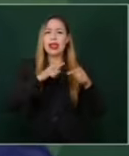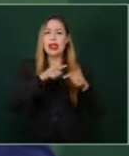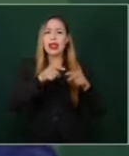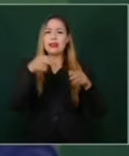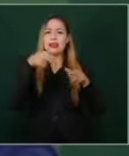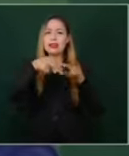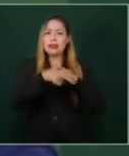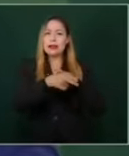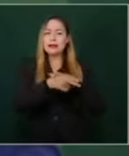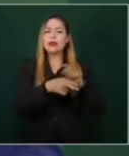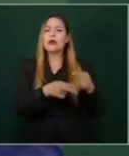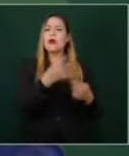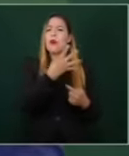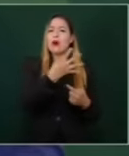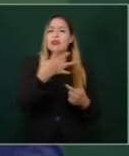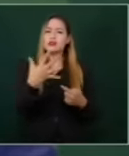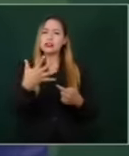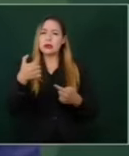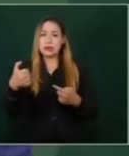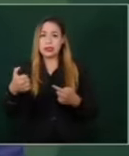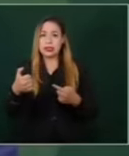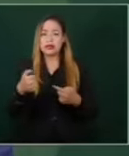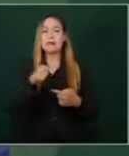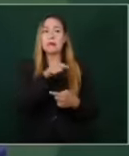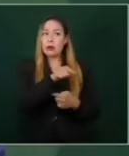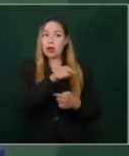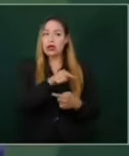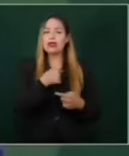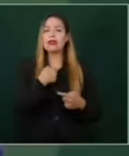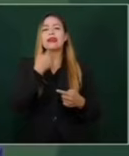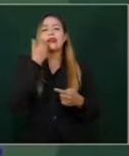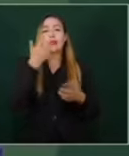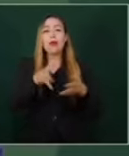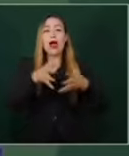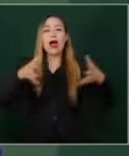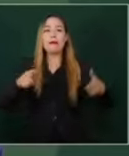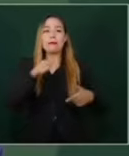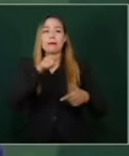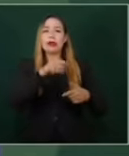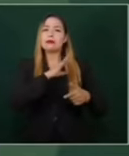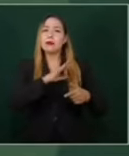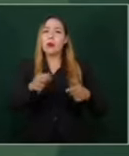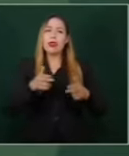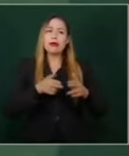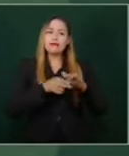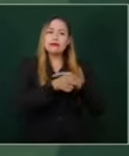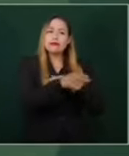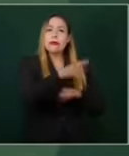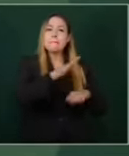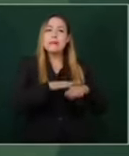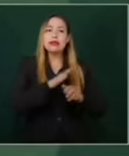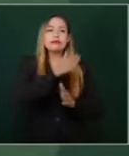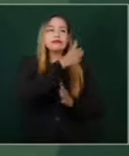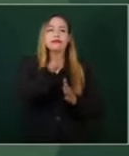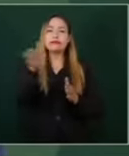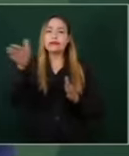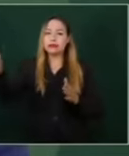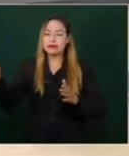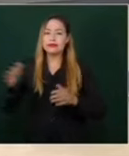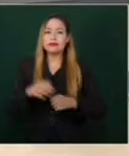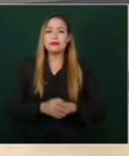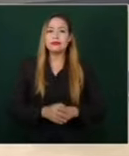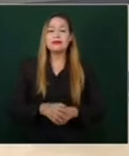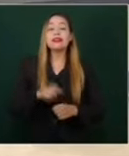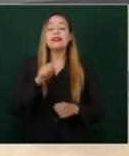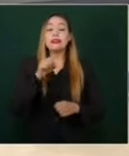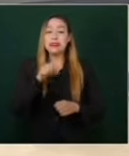a duplicar el metro con la ayuda de la federación y decirle también que la aduana